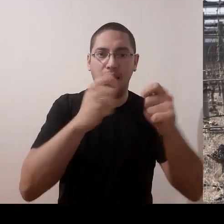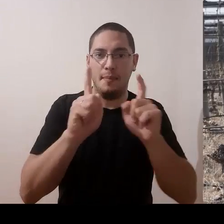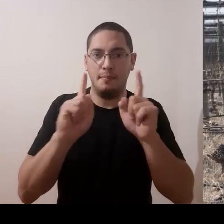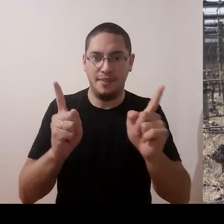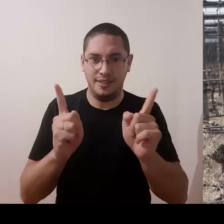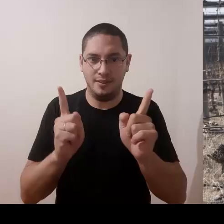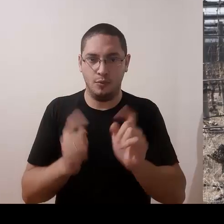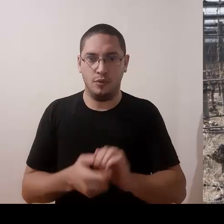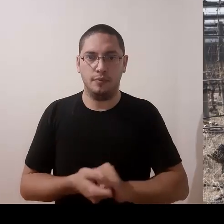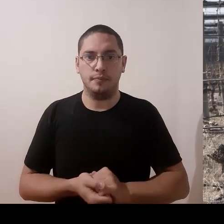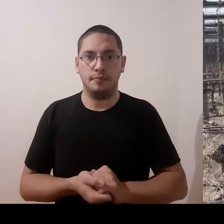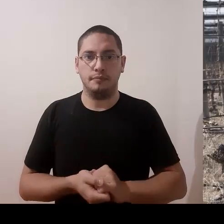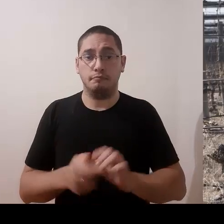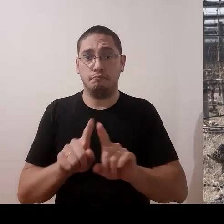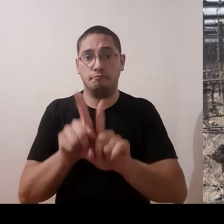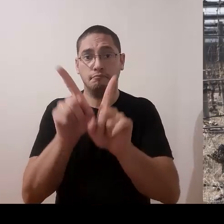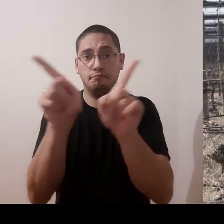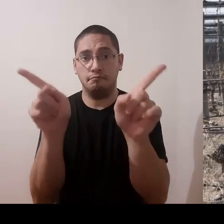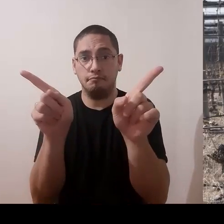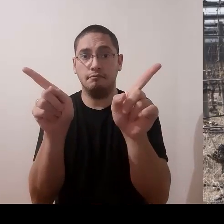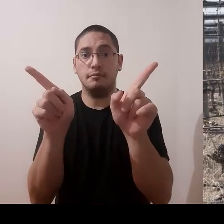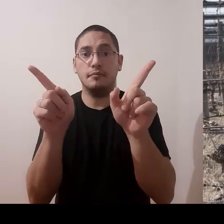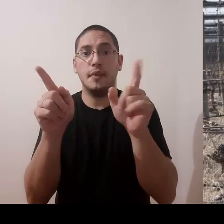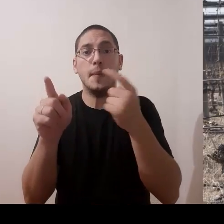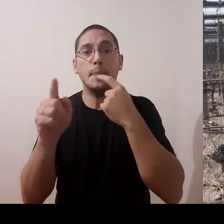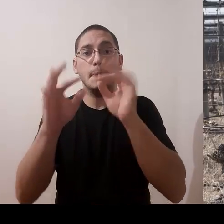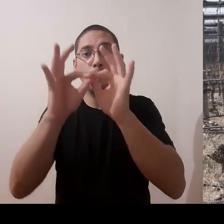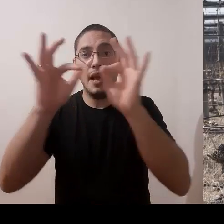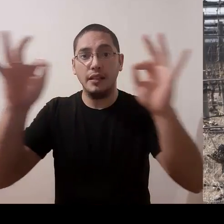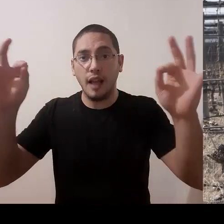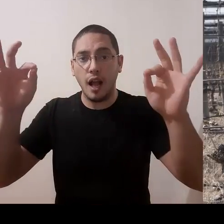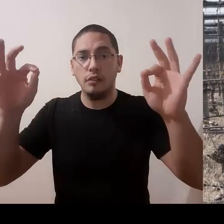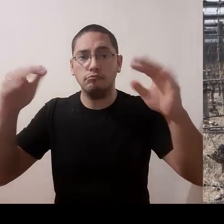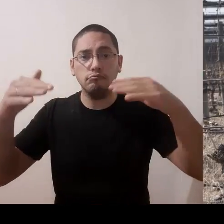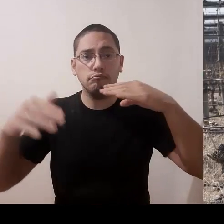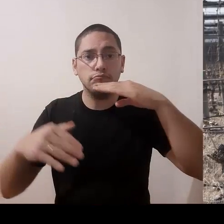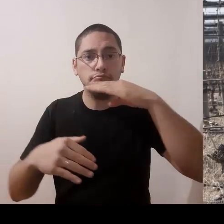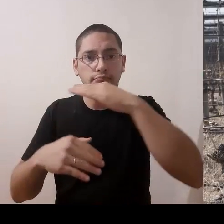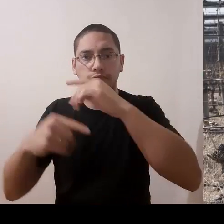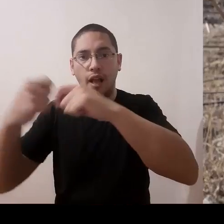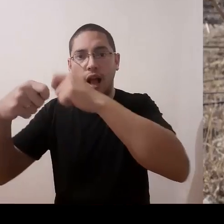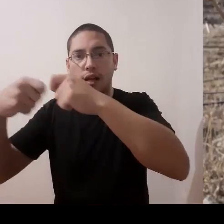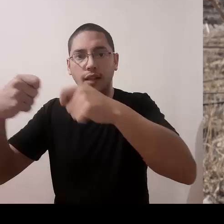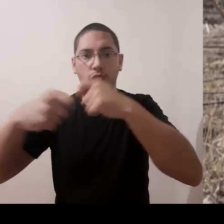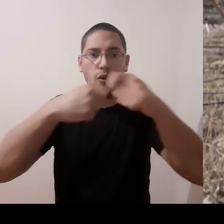se ata perfectamente ahí en los extremos la planta.